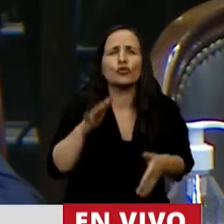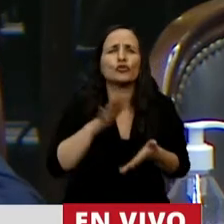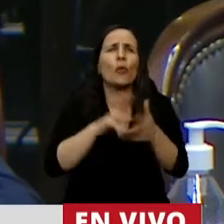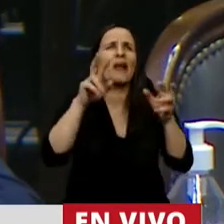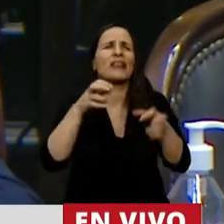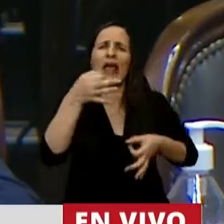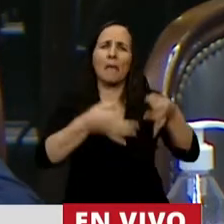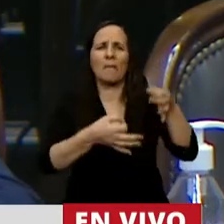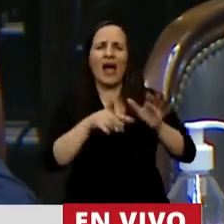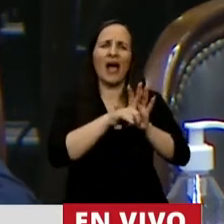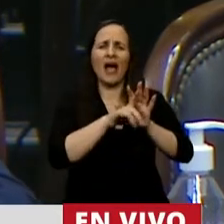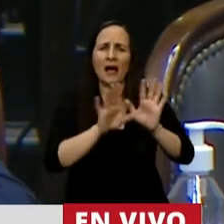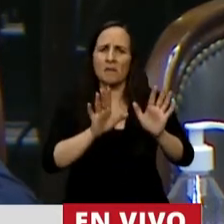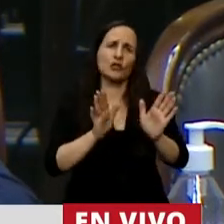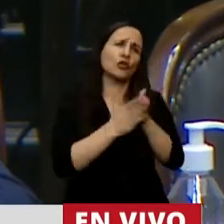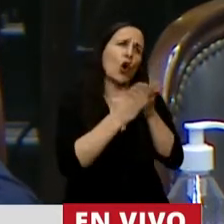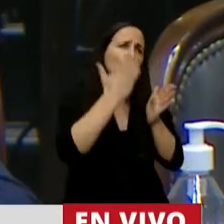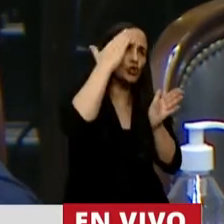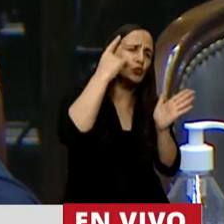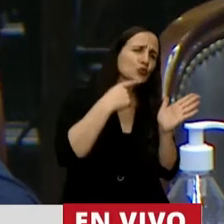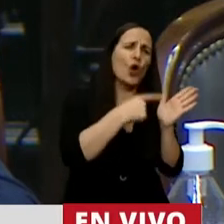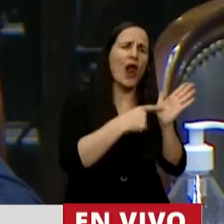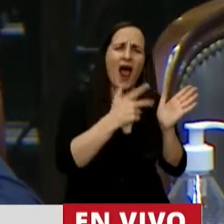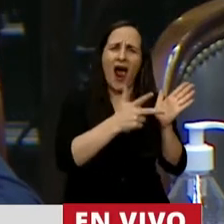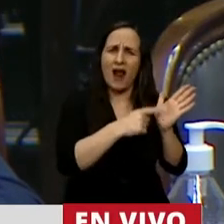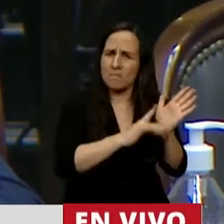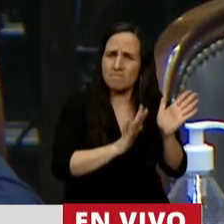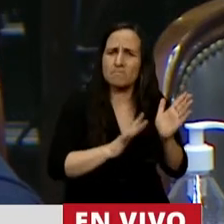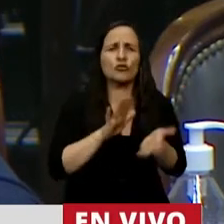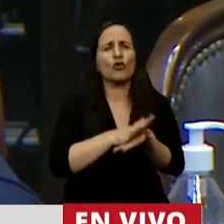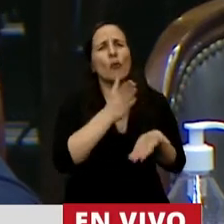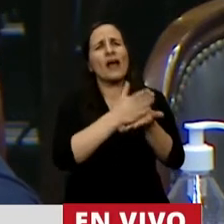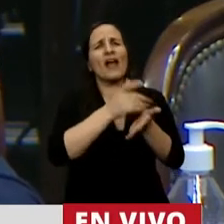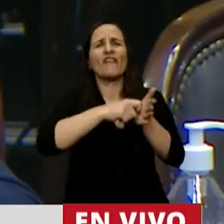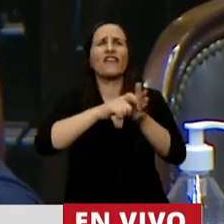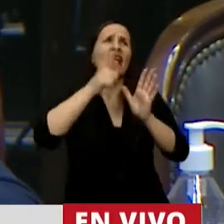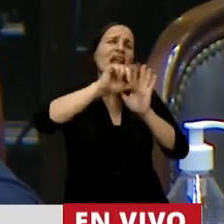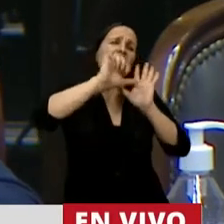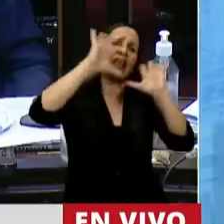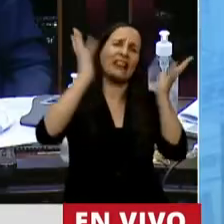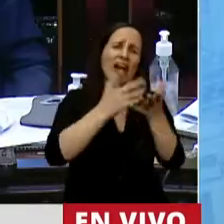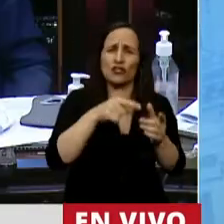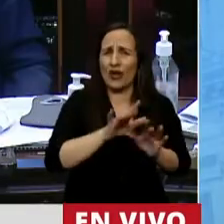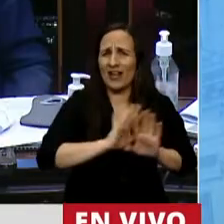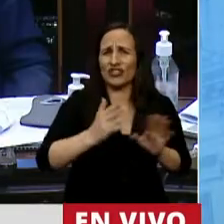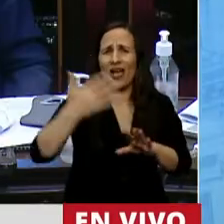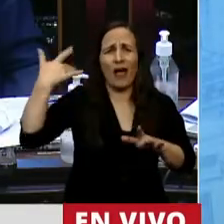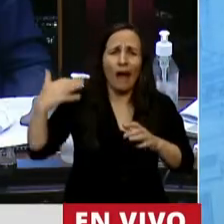jurídicos, constitucionales, de derecho internacional, que han sido largamente